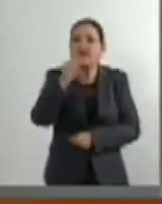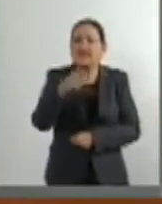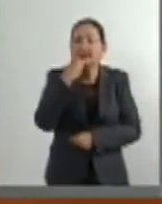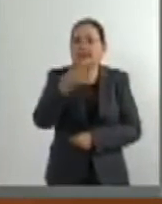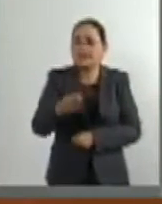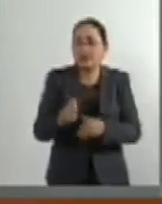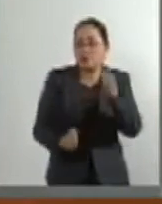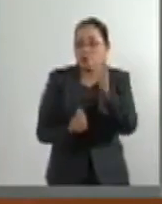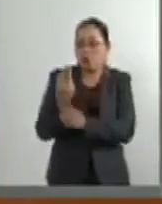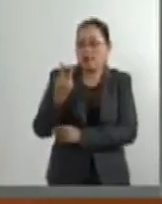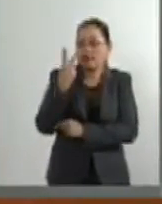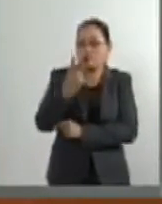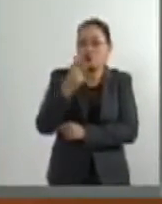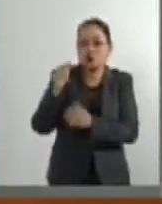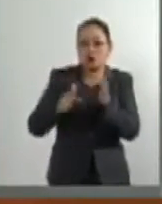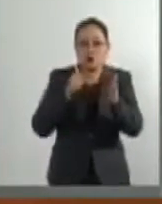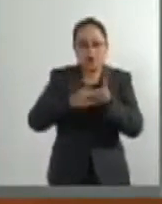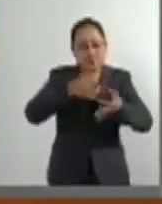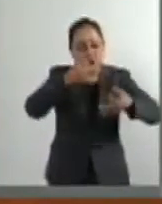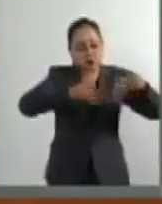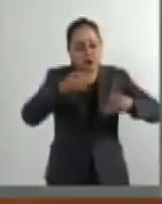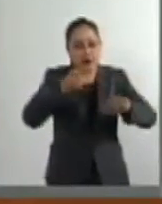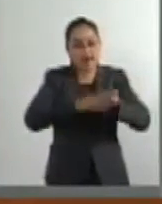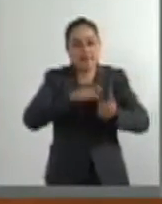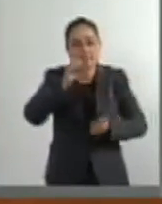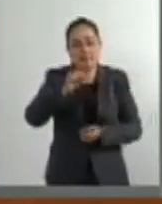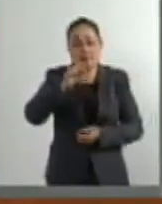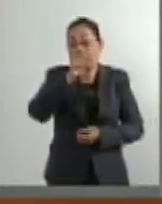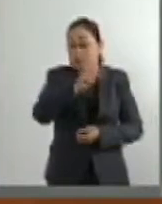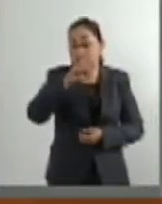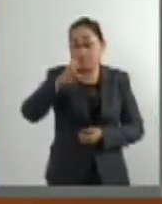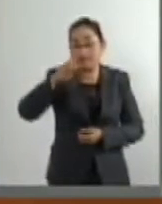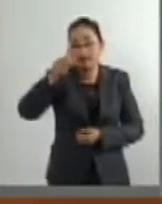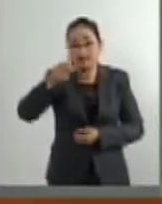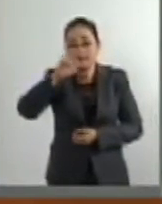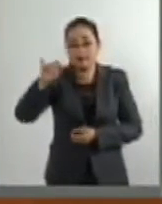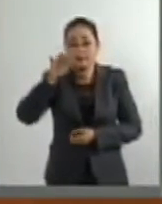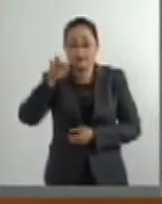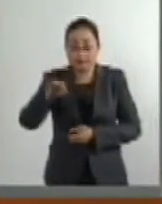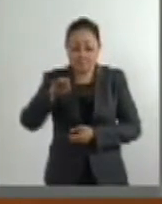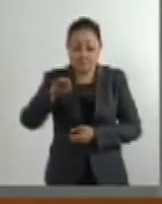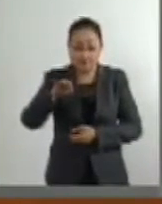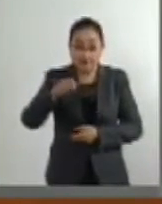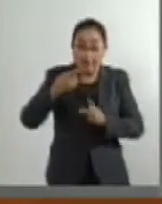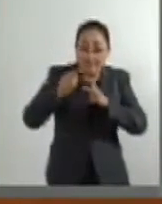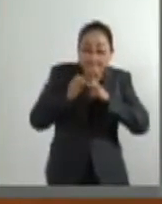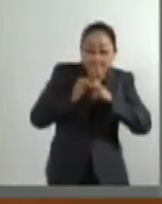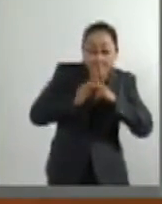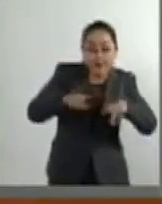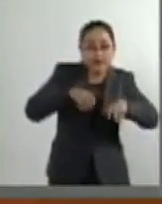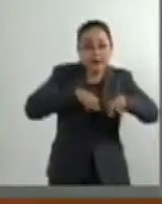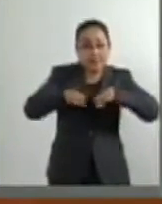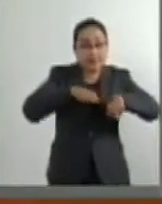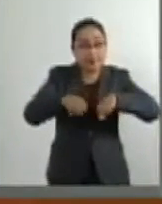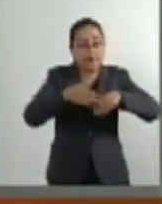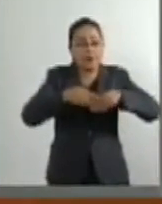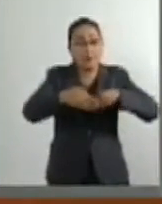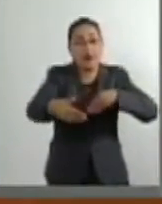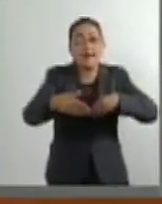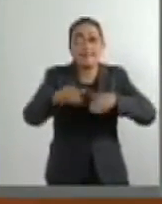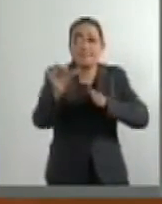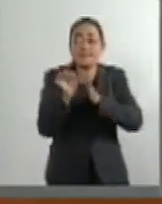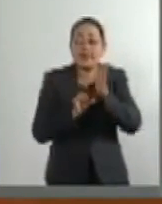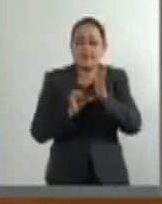regionales del Tribunal Electoral del Poder Judicial de la Federación comenzarían sus actividades en el mes